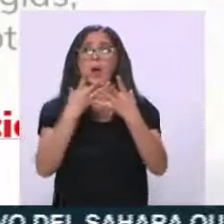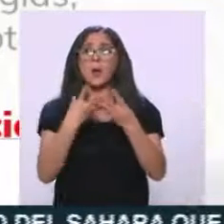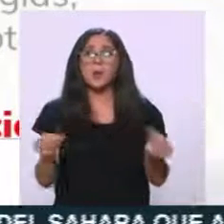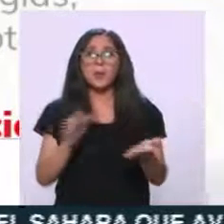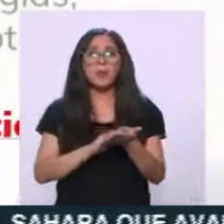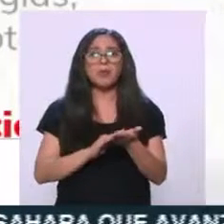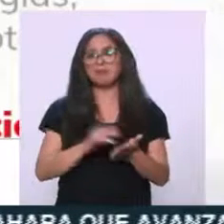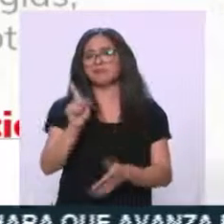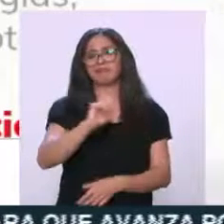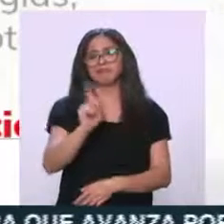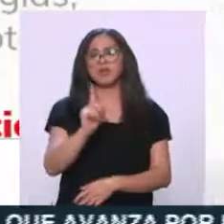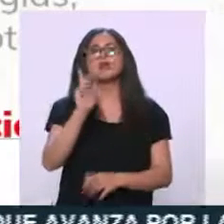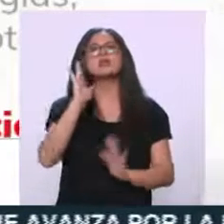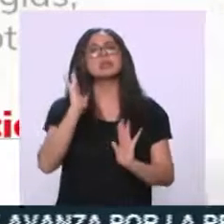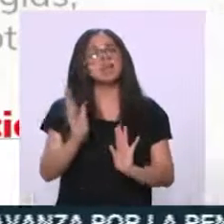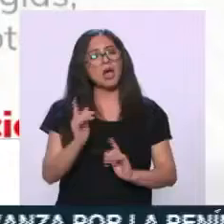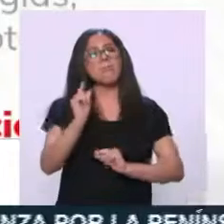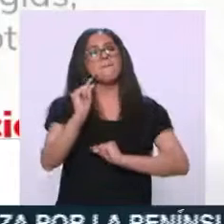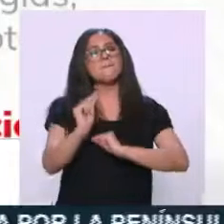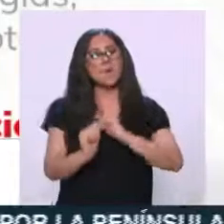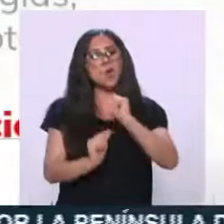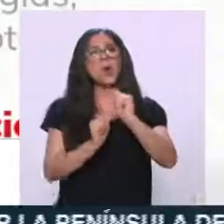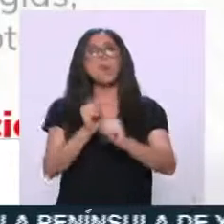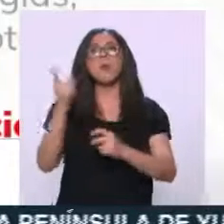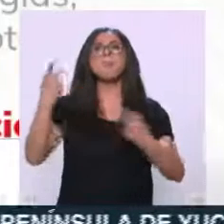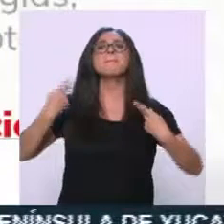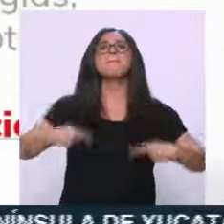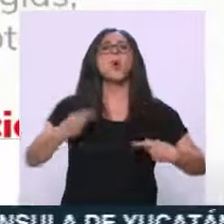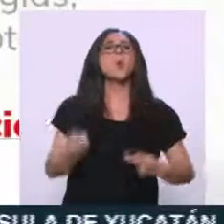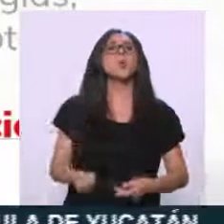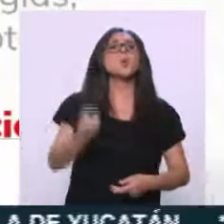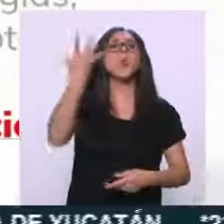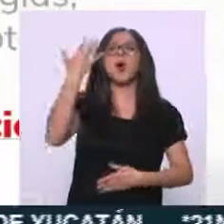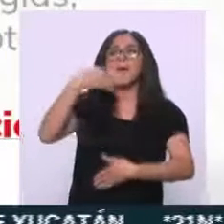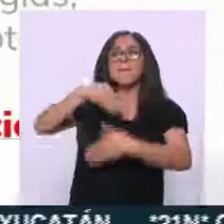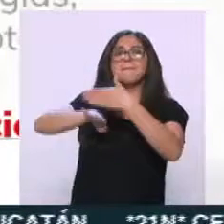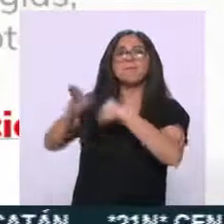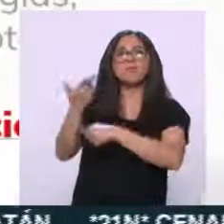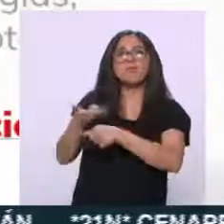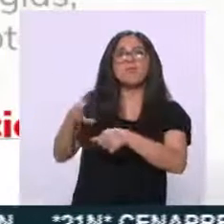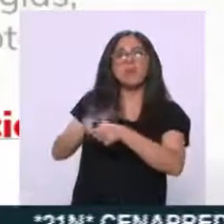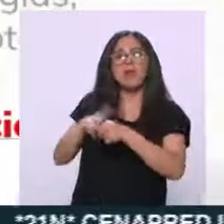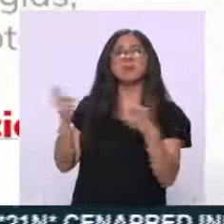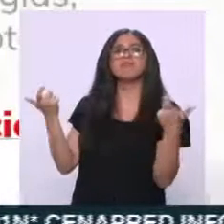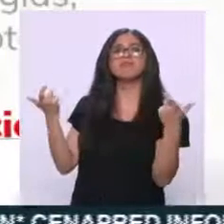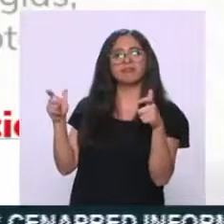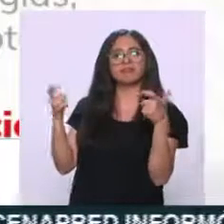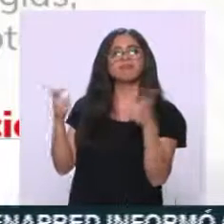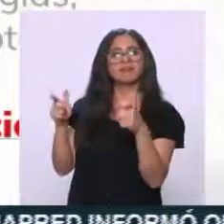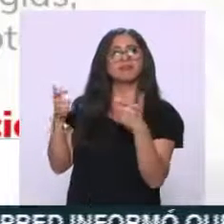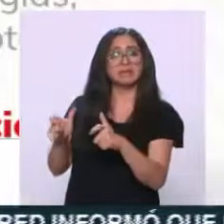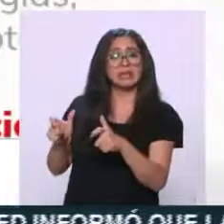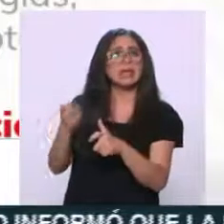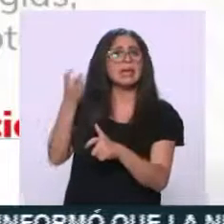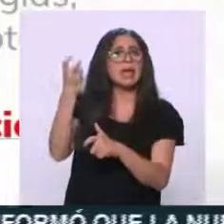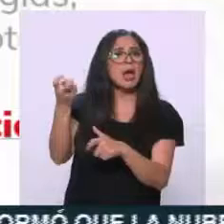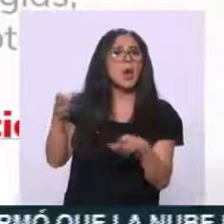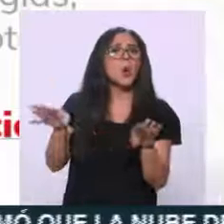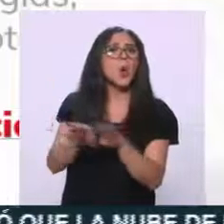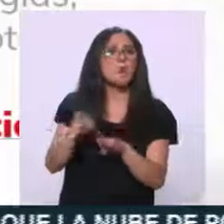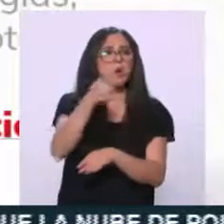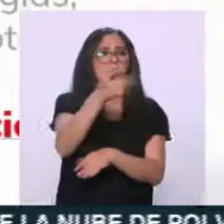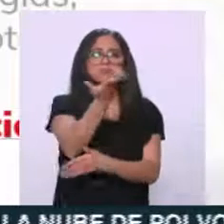reducción de la capacidad, más bien de la hospitalización, y eso ha sido gracias a la colaboración y a la